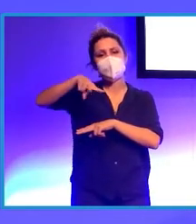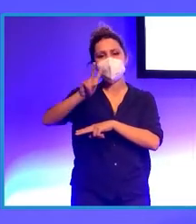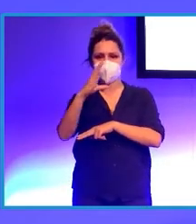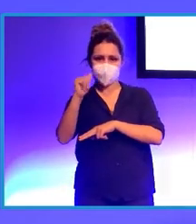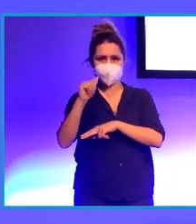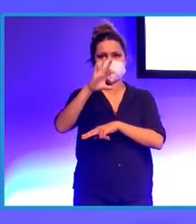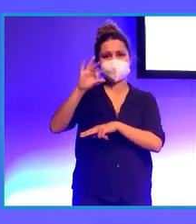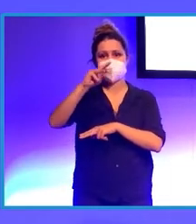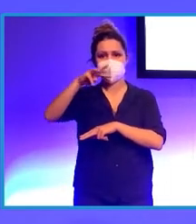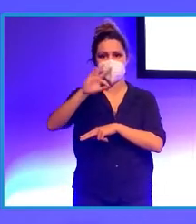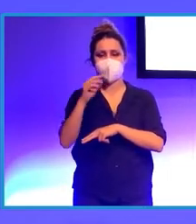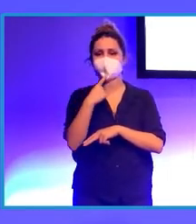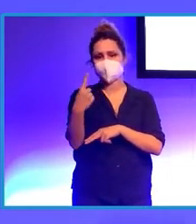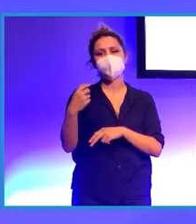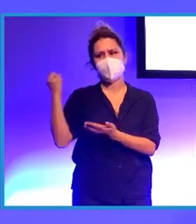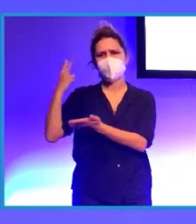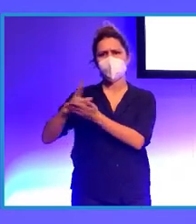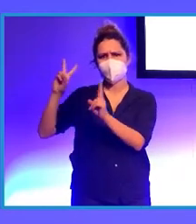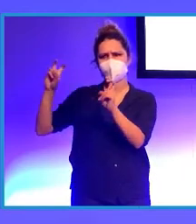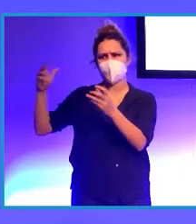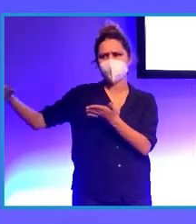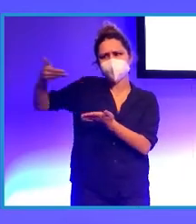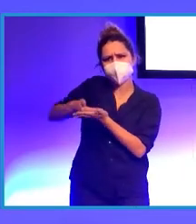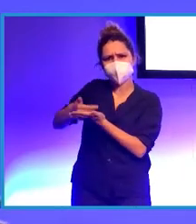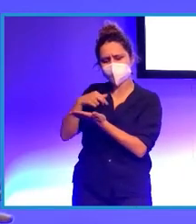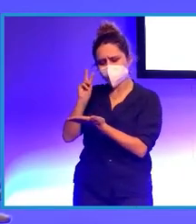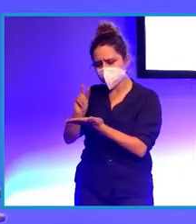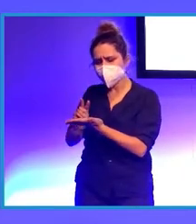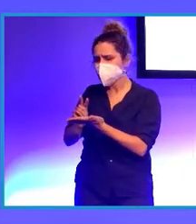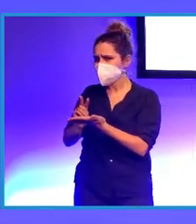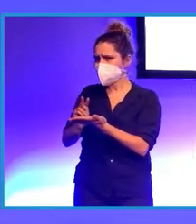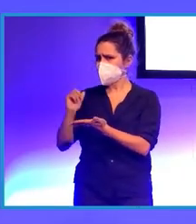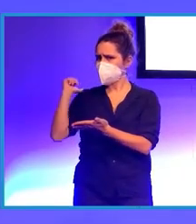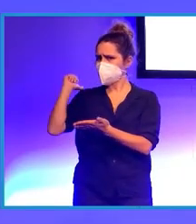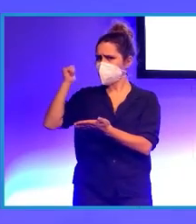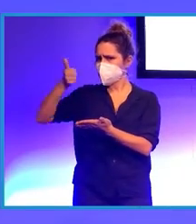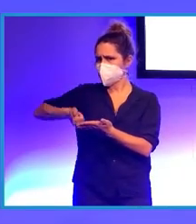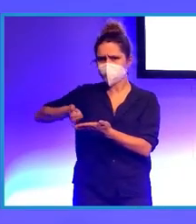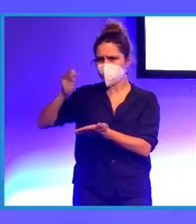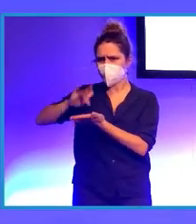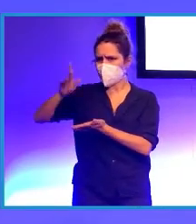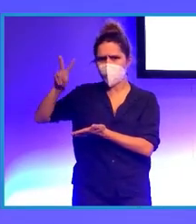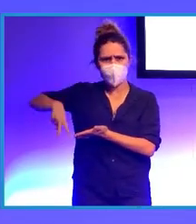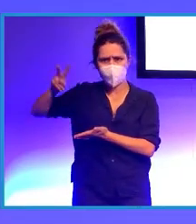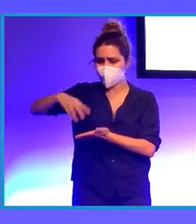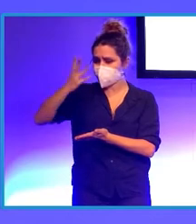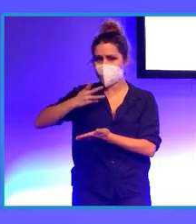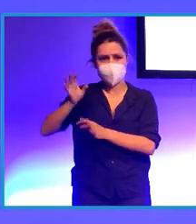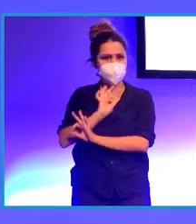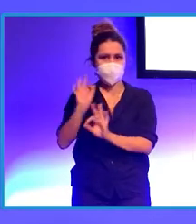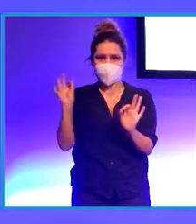me proponen un nuevo reto que en mi vida profesional era totalmente desconocido. O sea, tenía